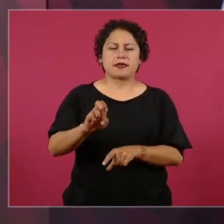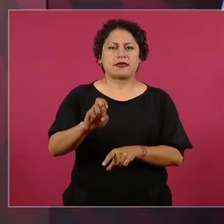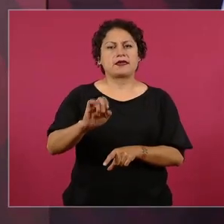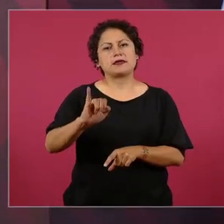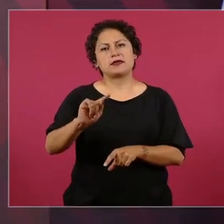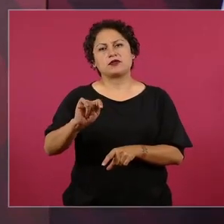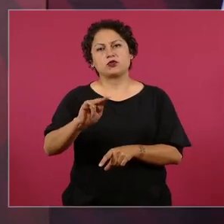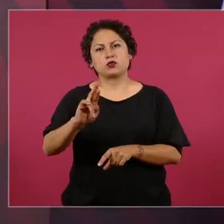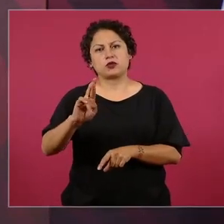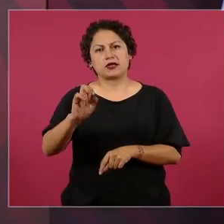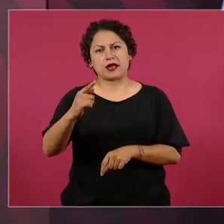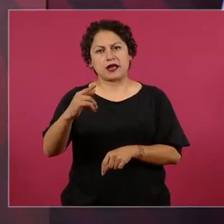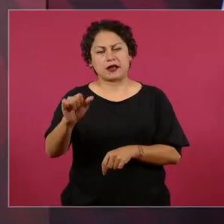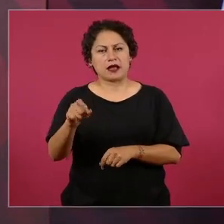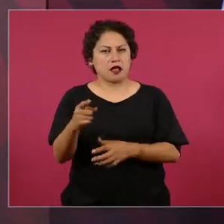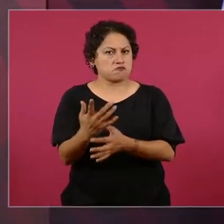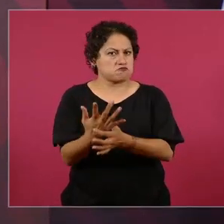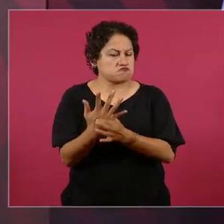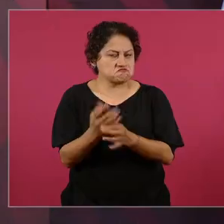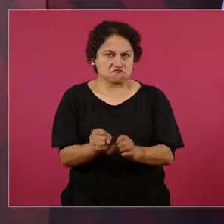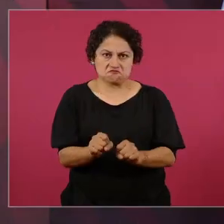un gran